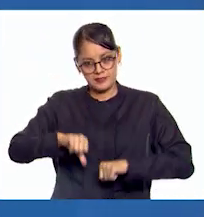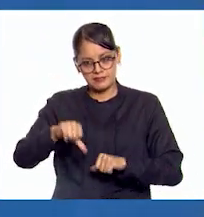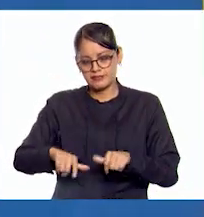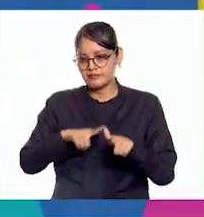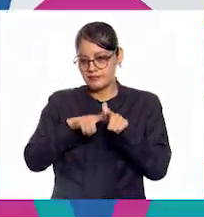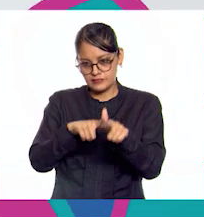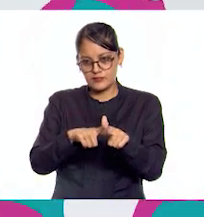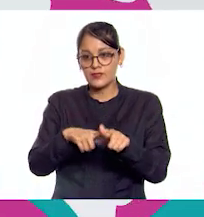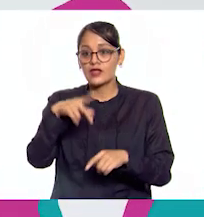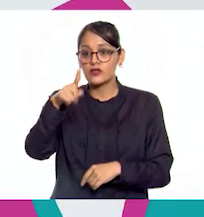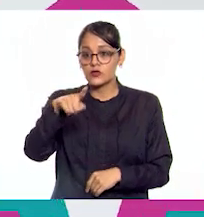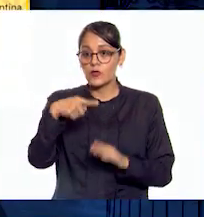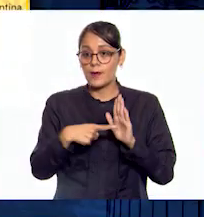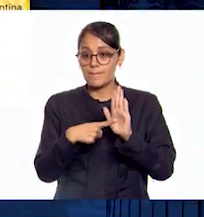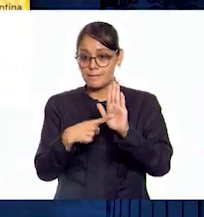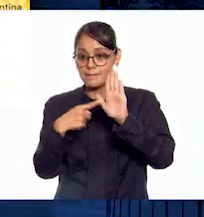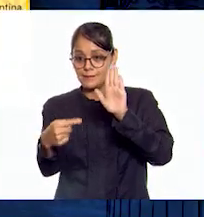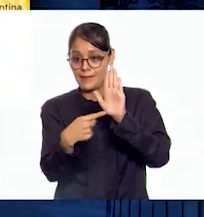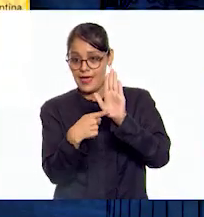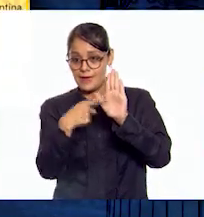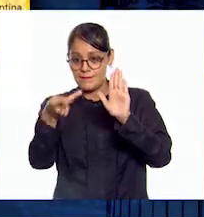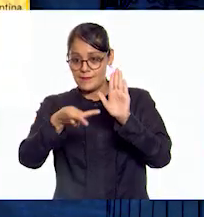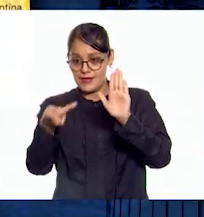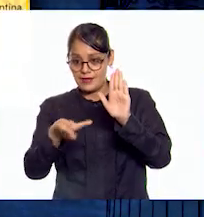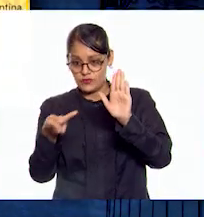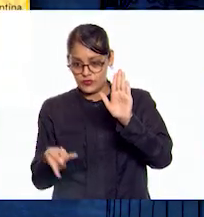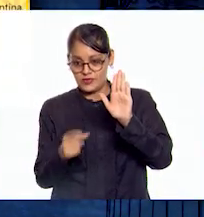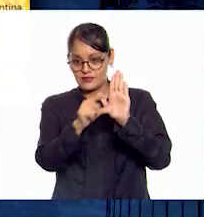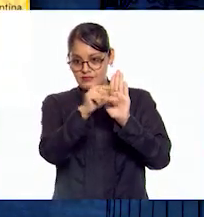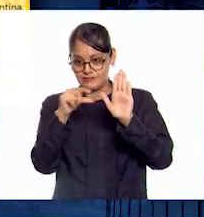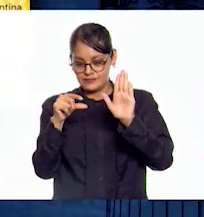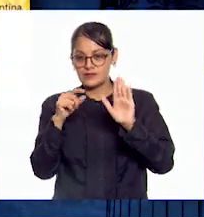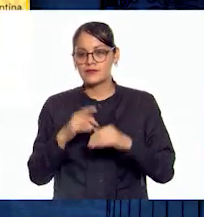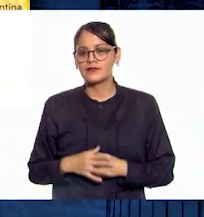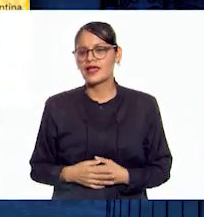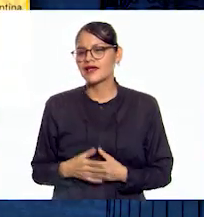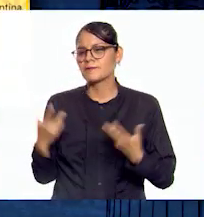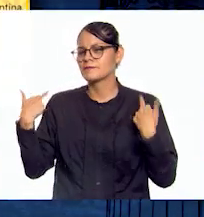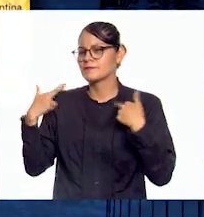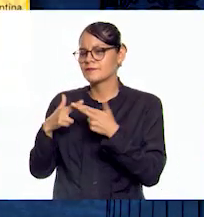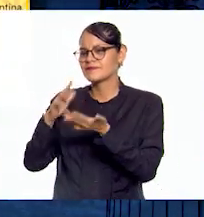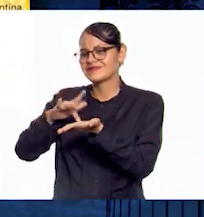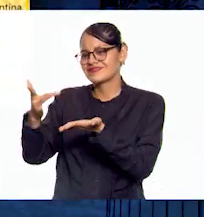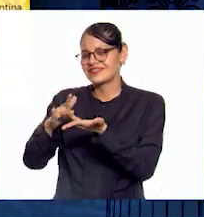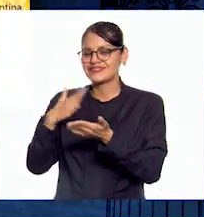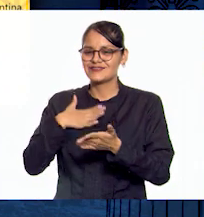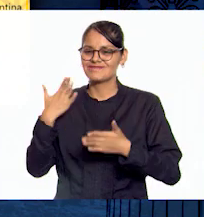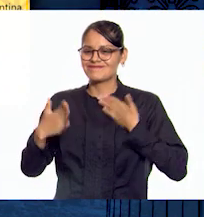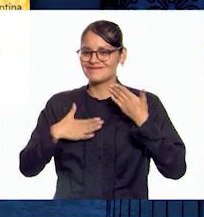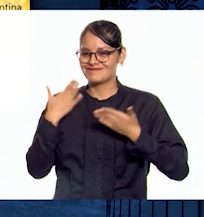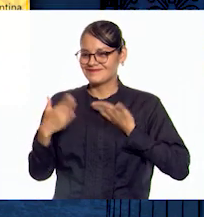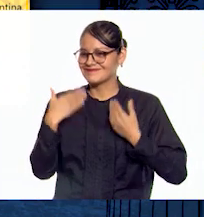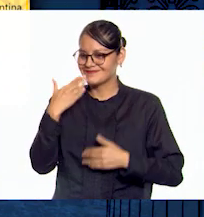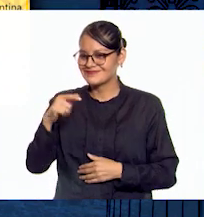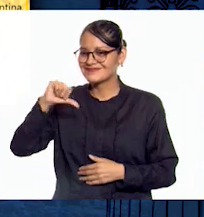En pantalla pueden ver las preguntas. Maestra, muchísimas gracias. Me divertí mucho y estuvo muy padre